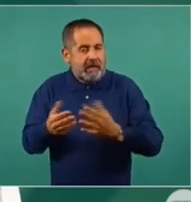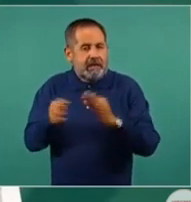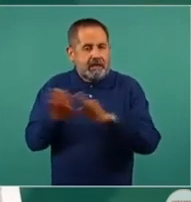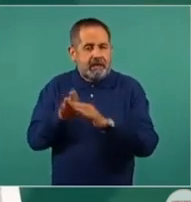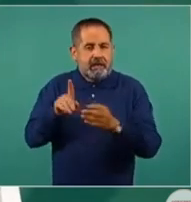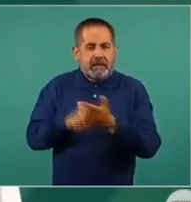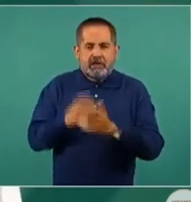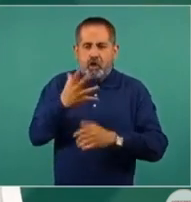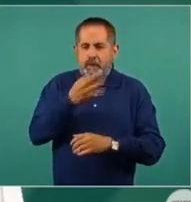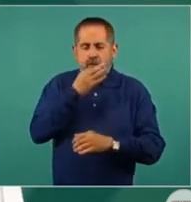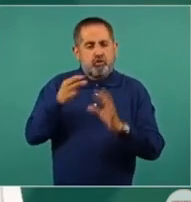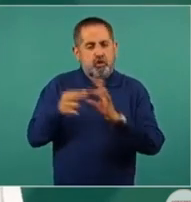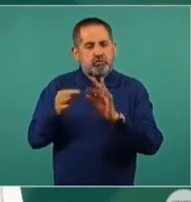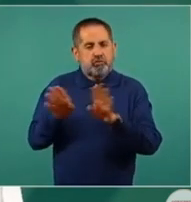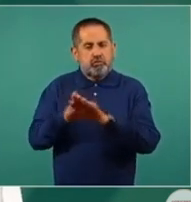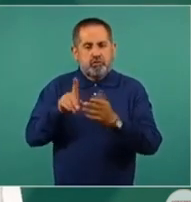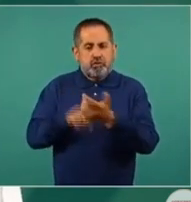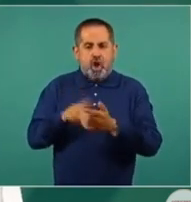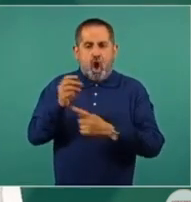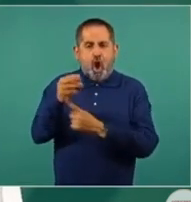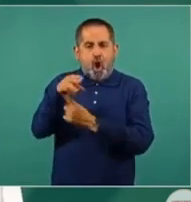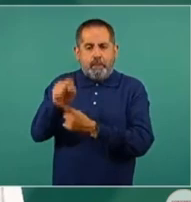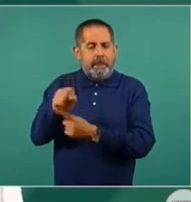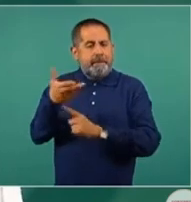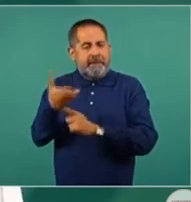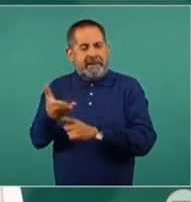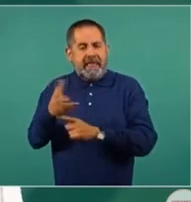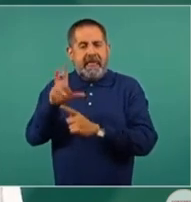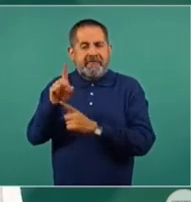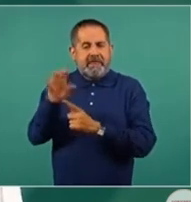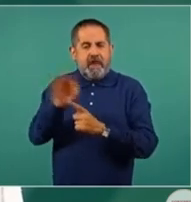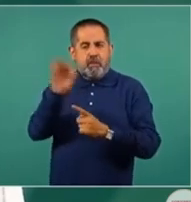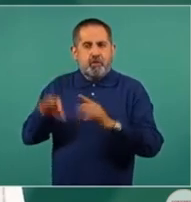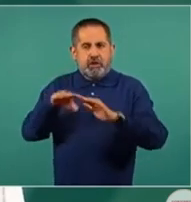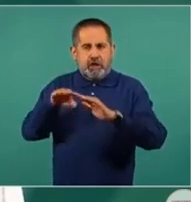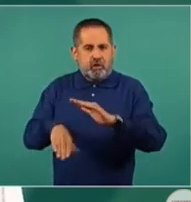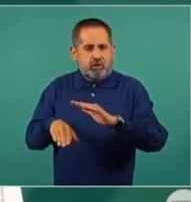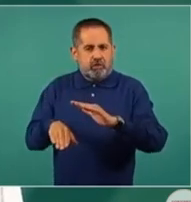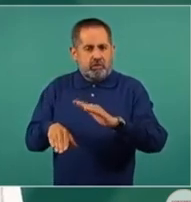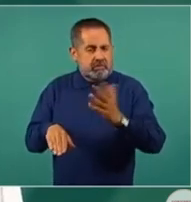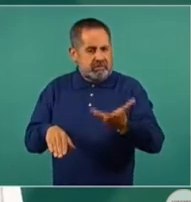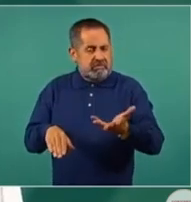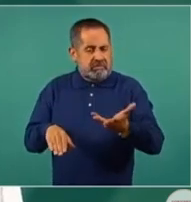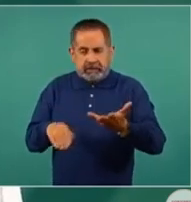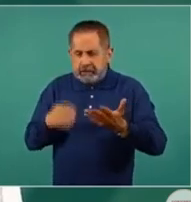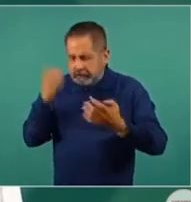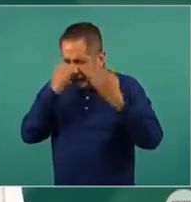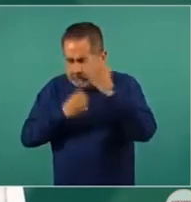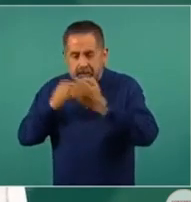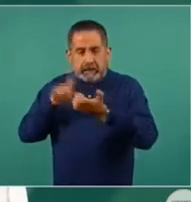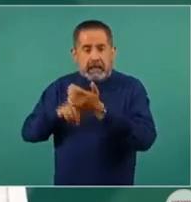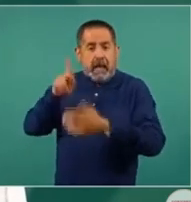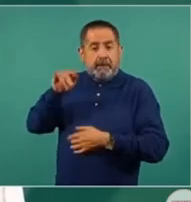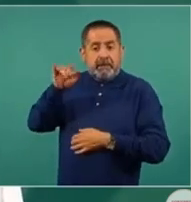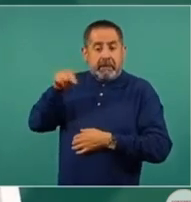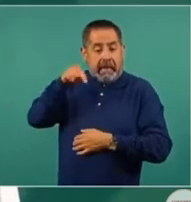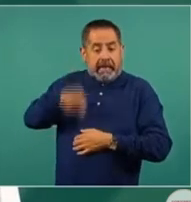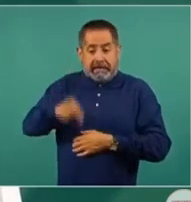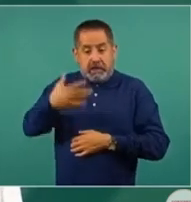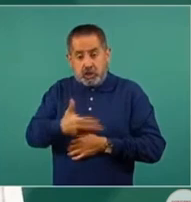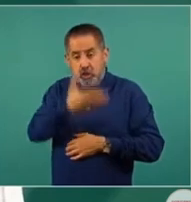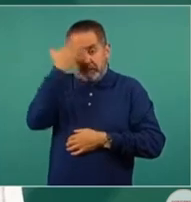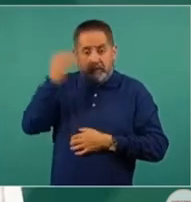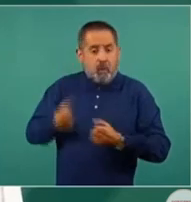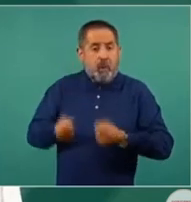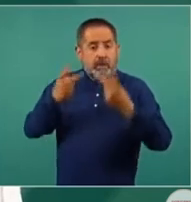mínima de 5 por ciento, la OMS pide mínimo 30 por ciento. Y datos de ensayo clínico en Pakistán, sin saber cuántos de